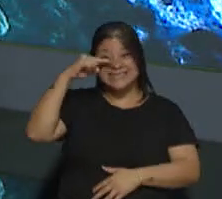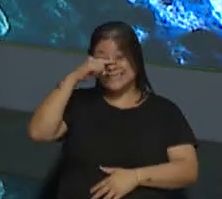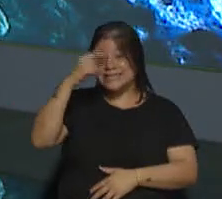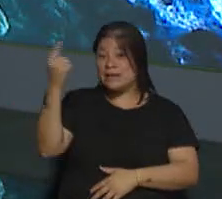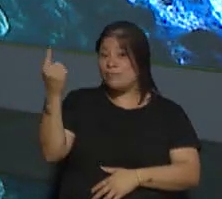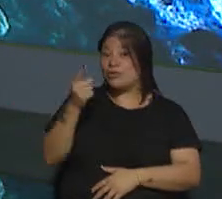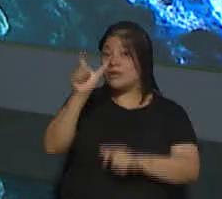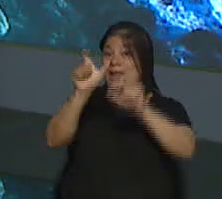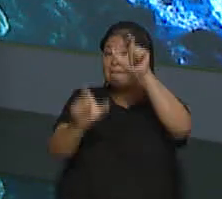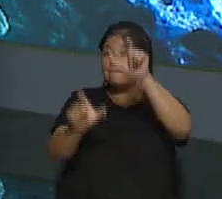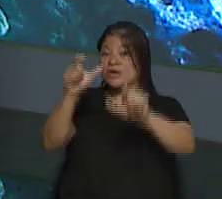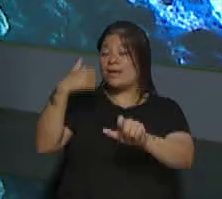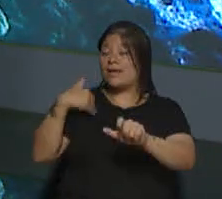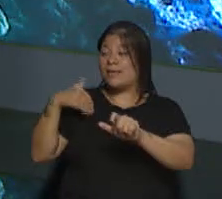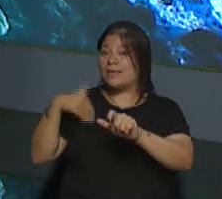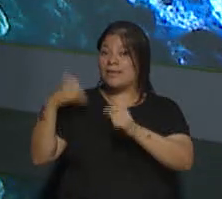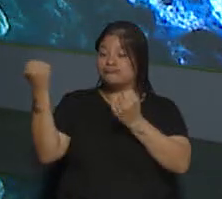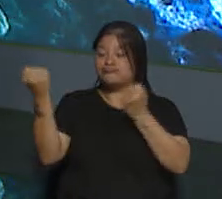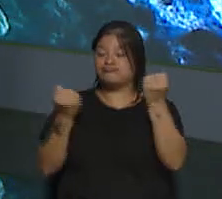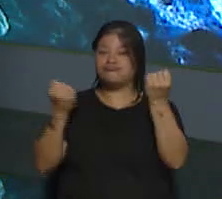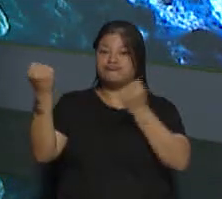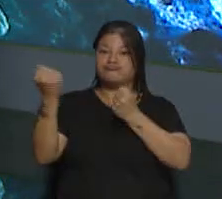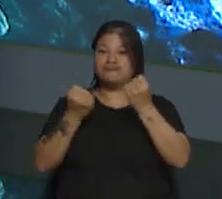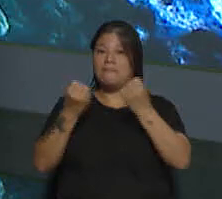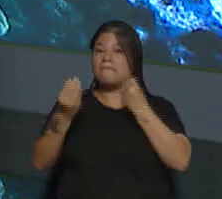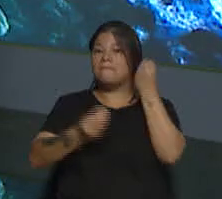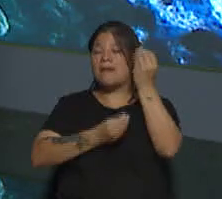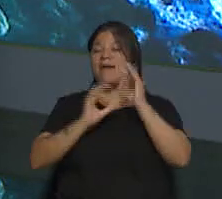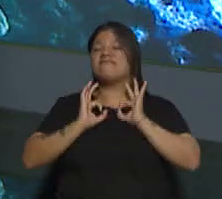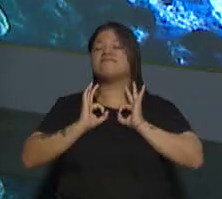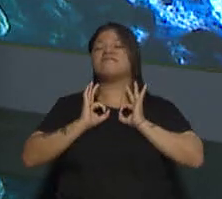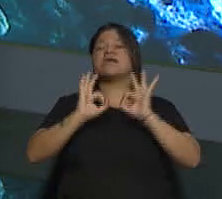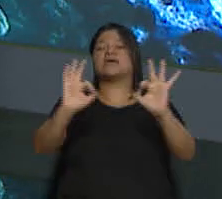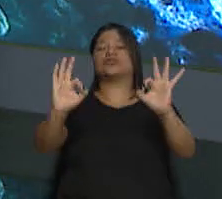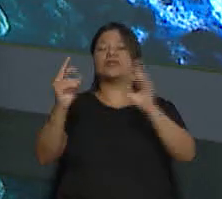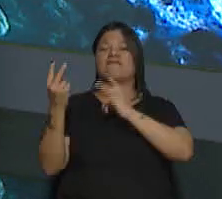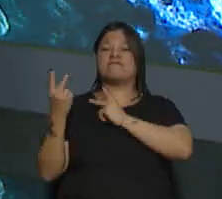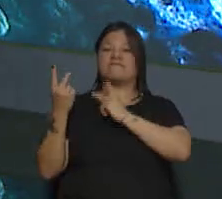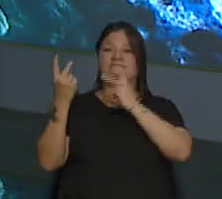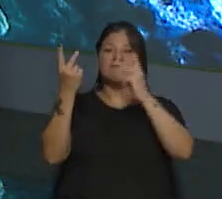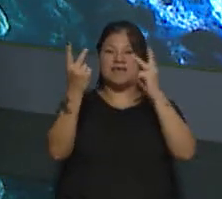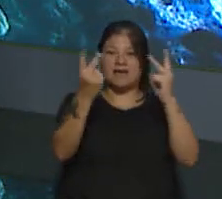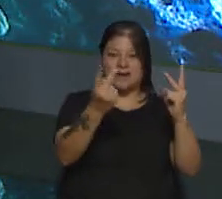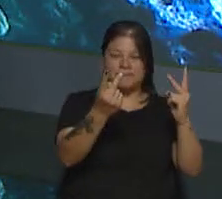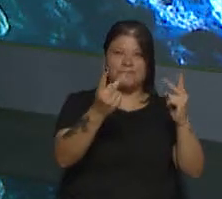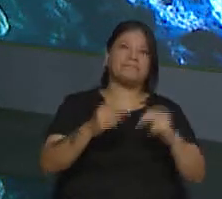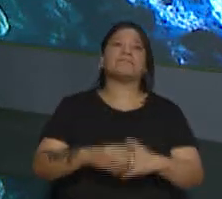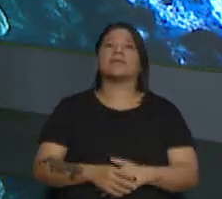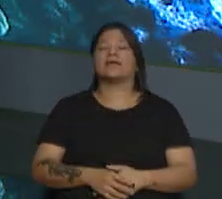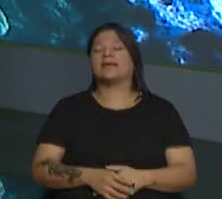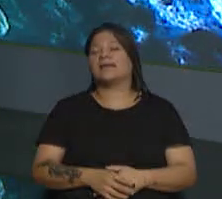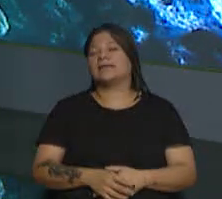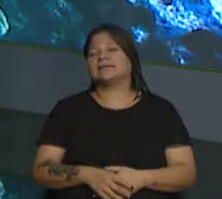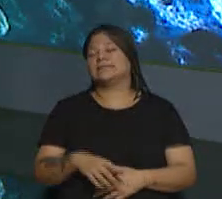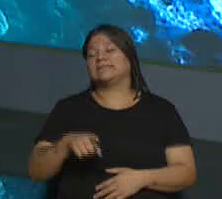de los argentinos se movilizarán para tomar su descanso vacacional. Arma las valijas. Una de las opciones históricamente